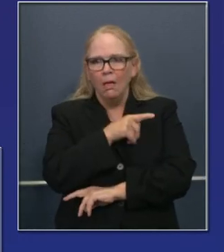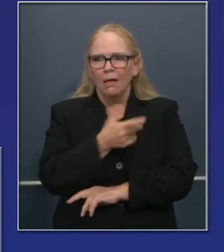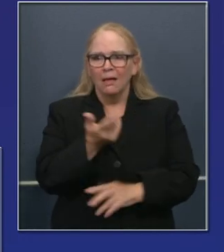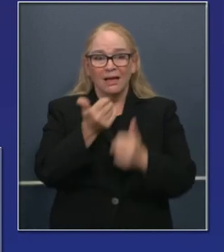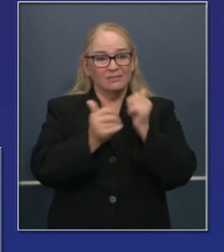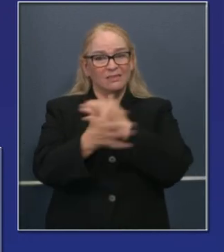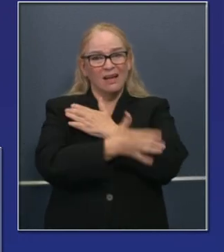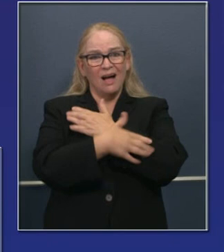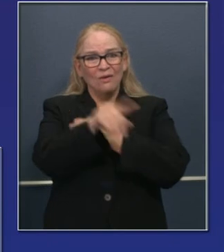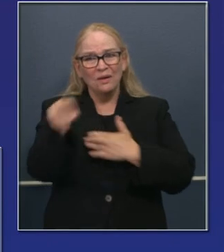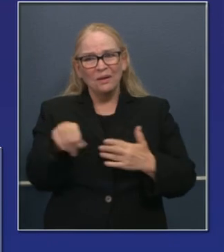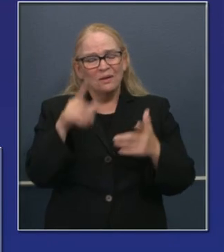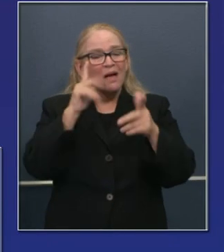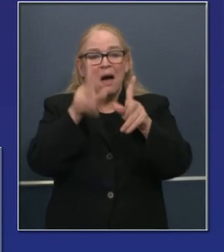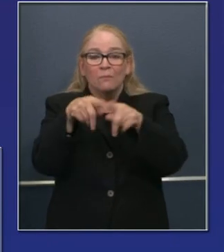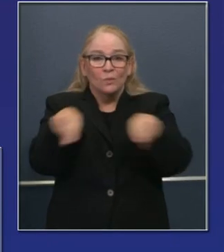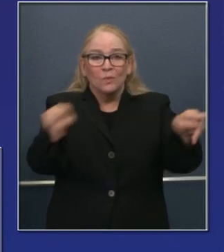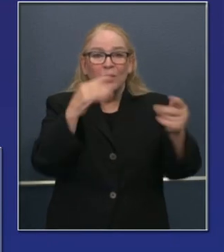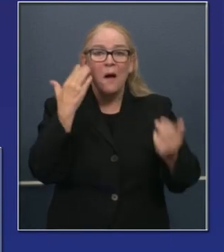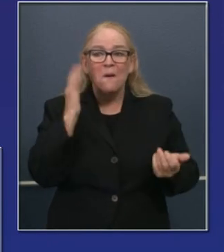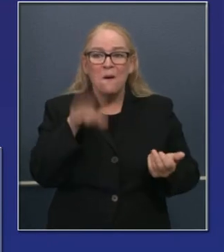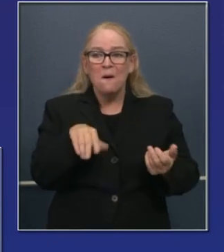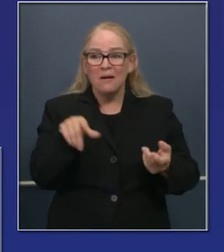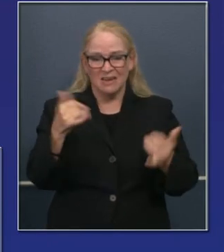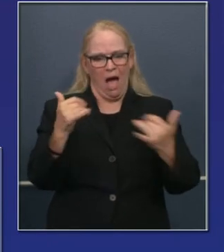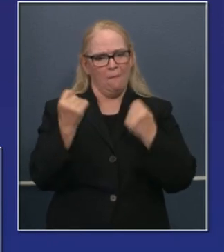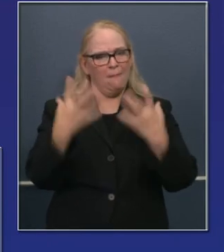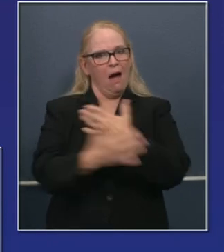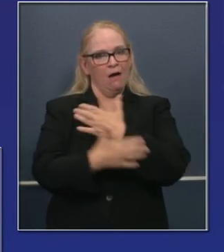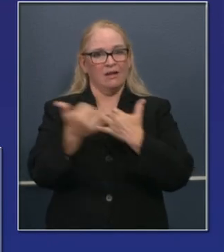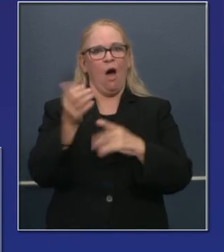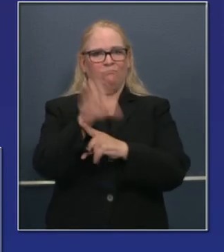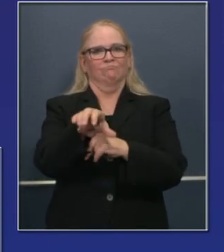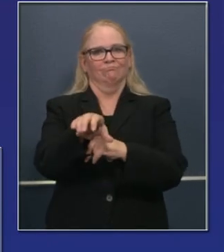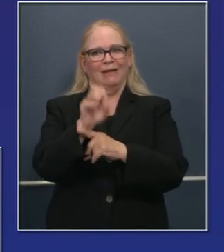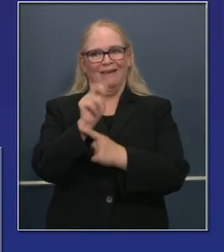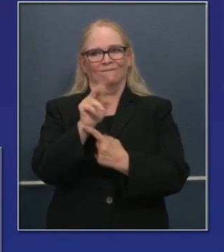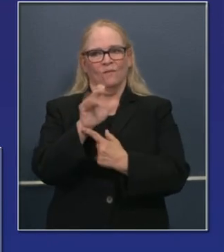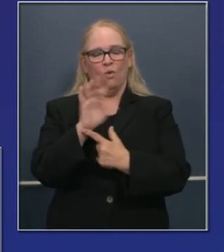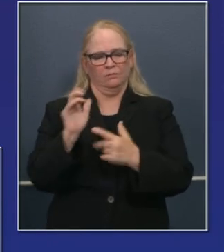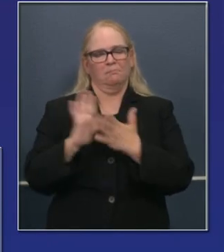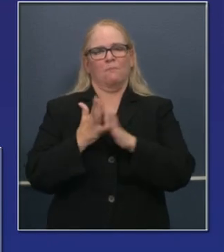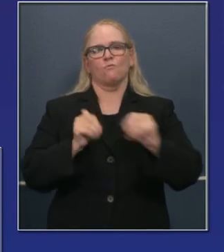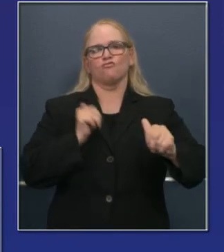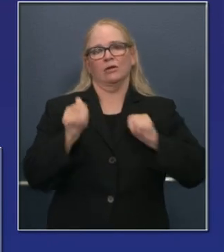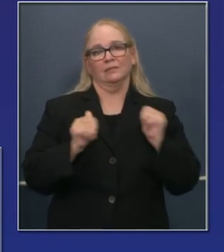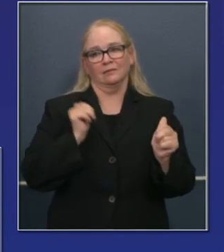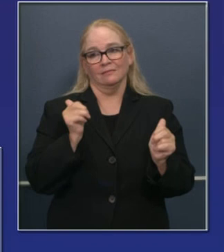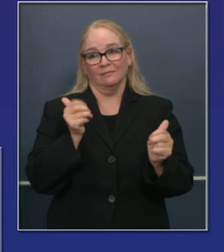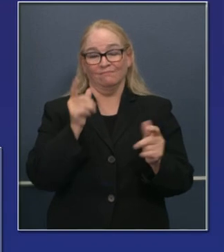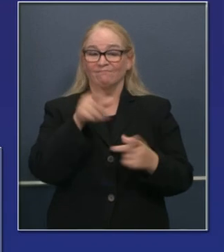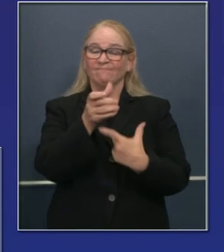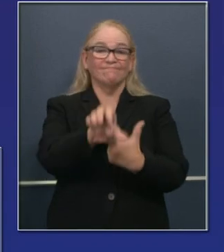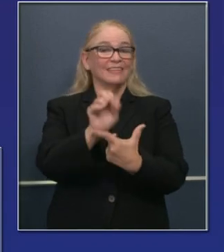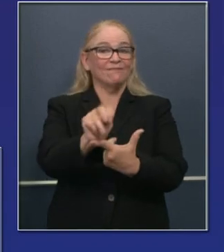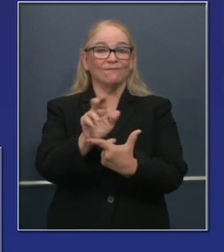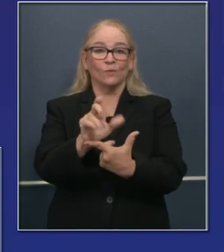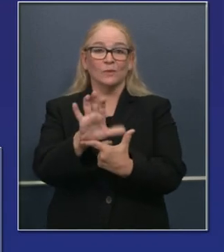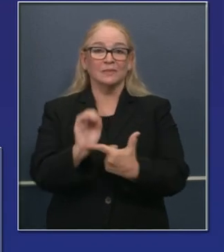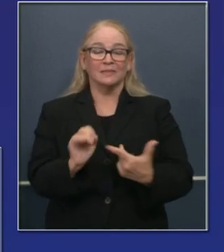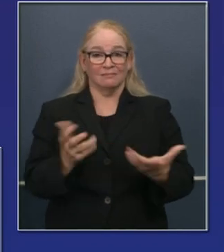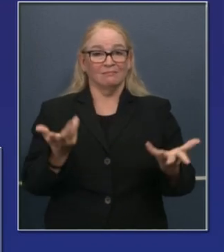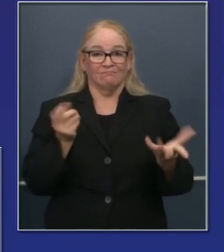a nivel local, sobre las ordenanzas del uso de mascarillas. Muchos condados están implementando estrategias. Esos